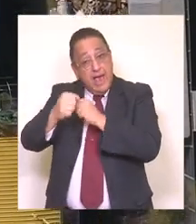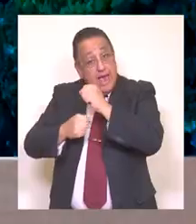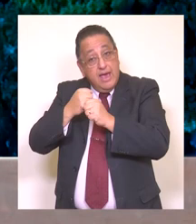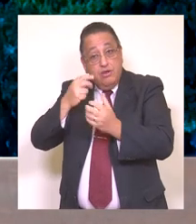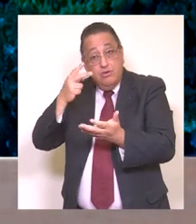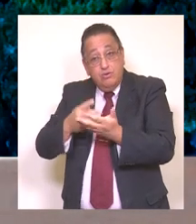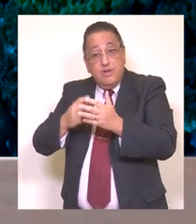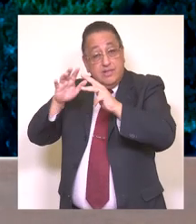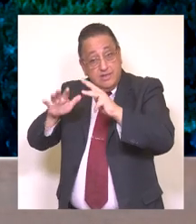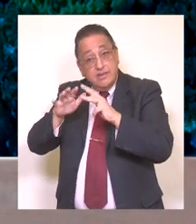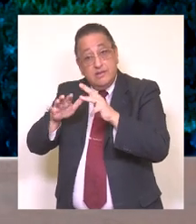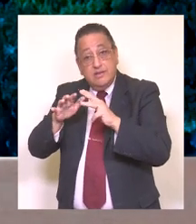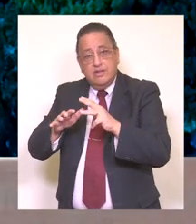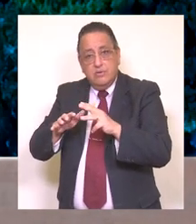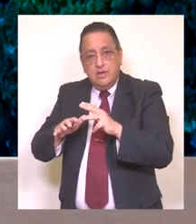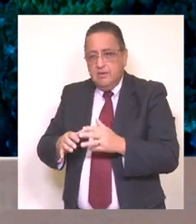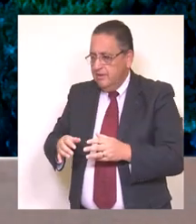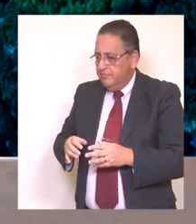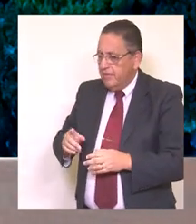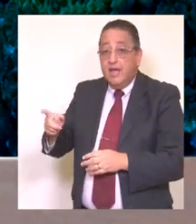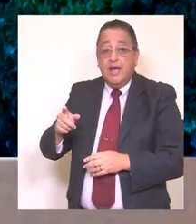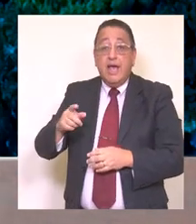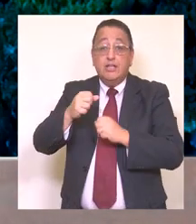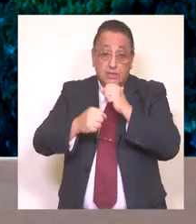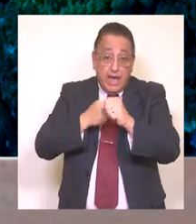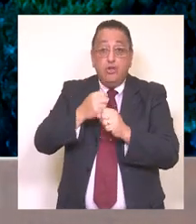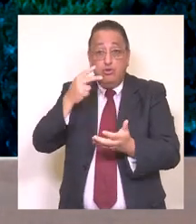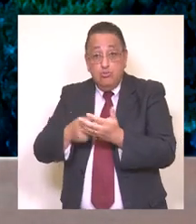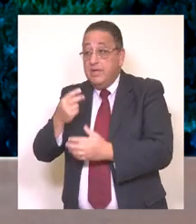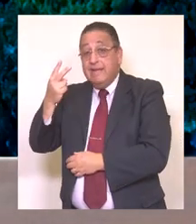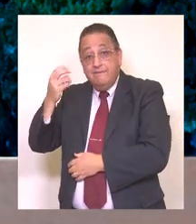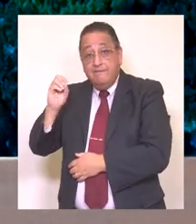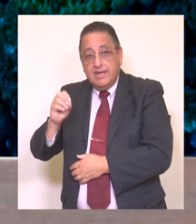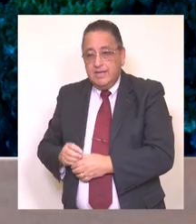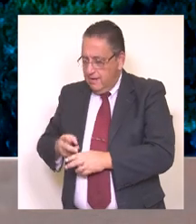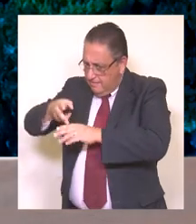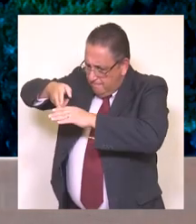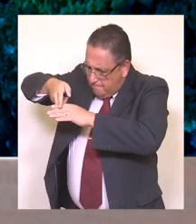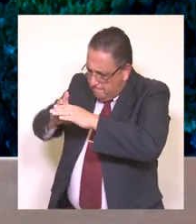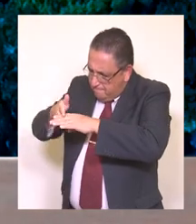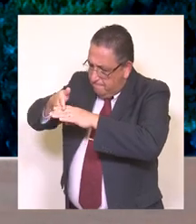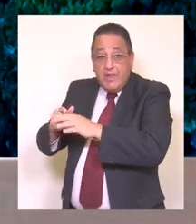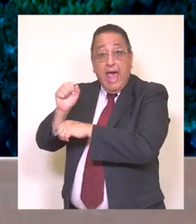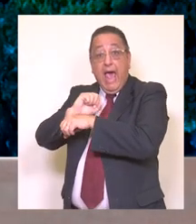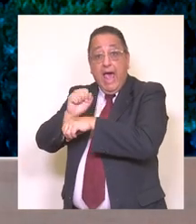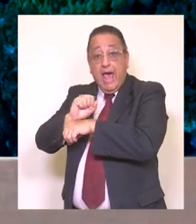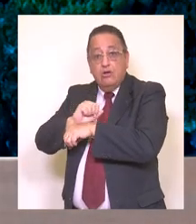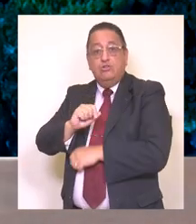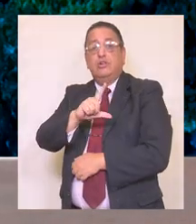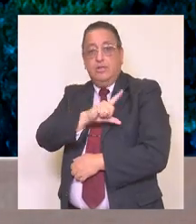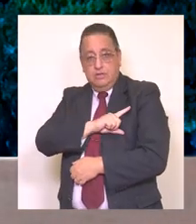Durante el 2019 conseguimos implementar para el año 2020 la carrera de mecánica industrial